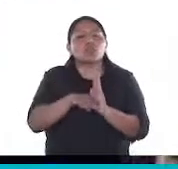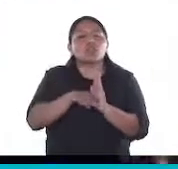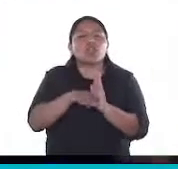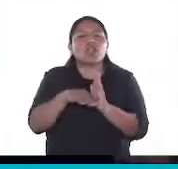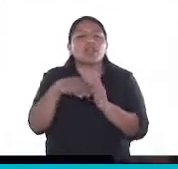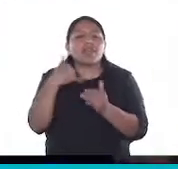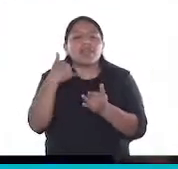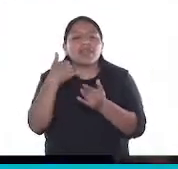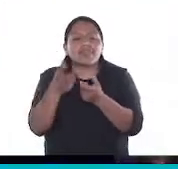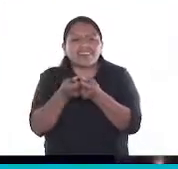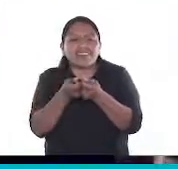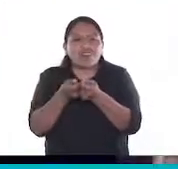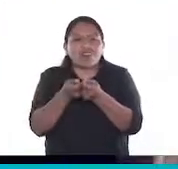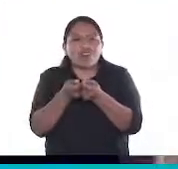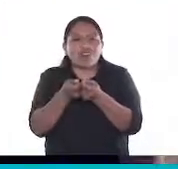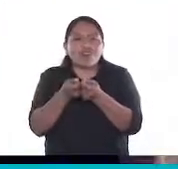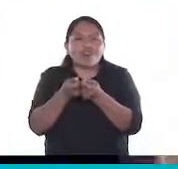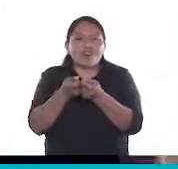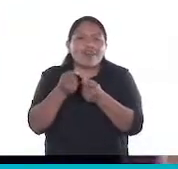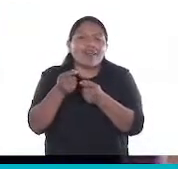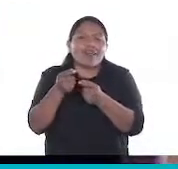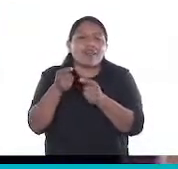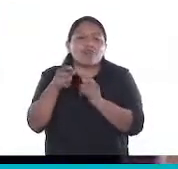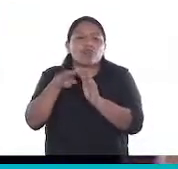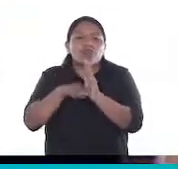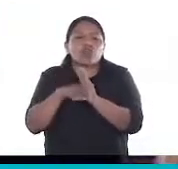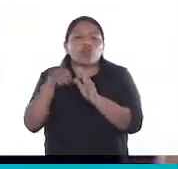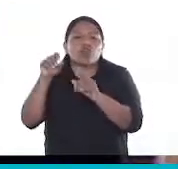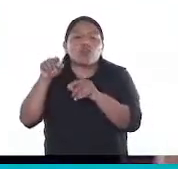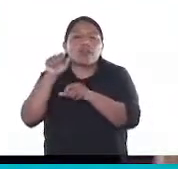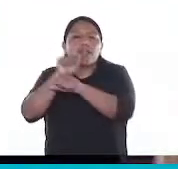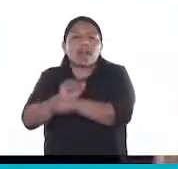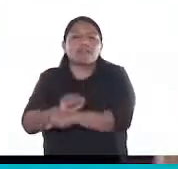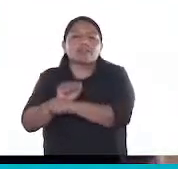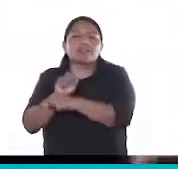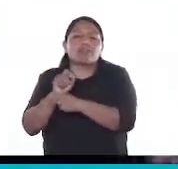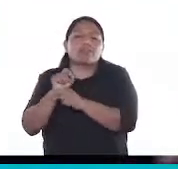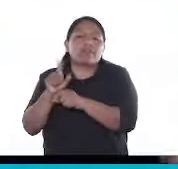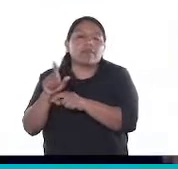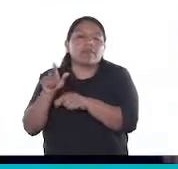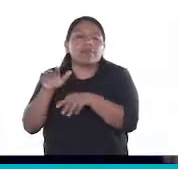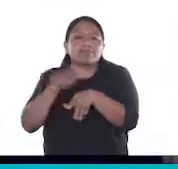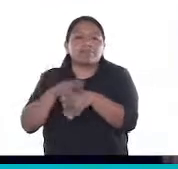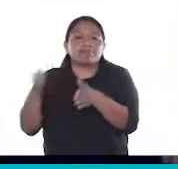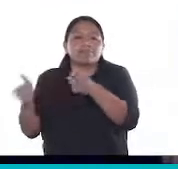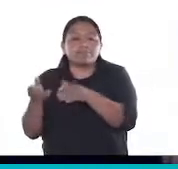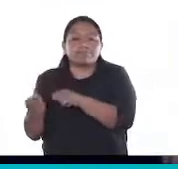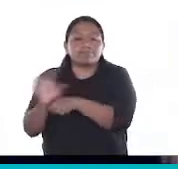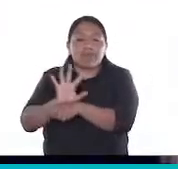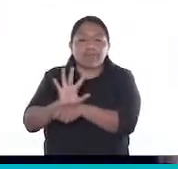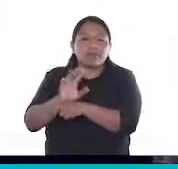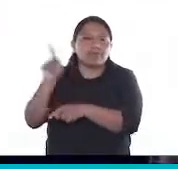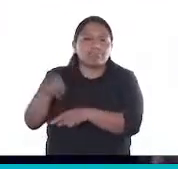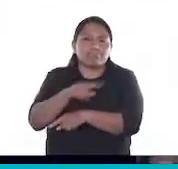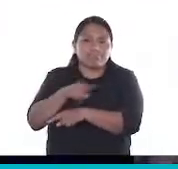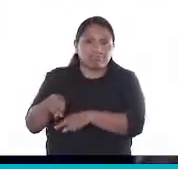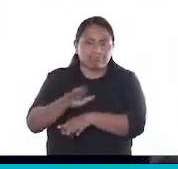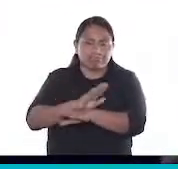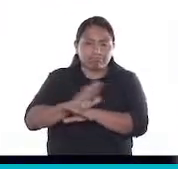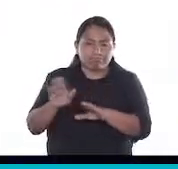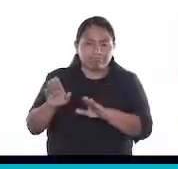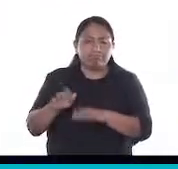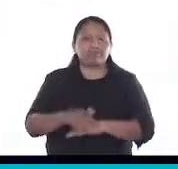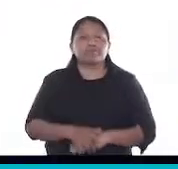teléfonos celulares que se ha dado a los presos durante la pandemia. Y lo hemos presentado porque